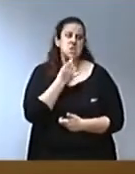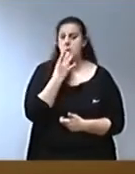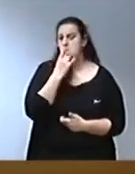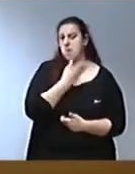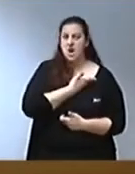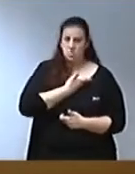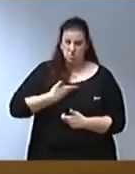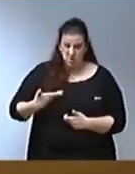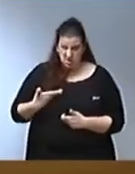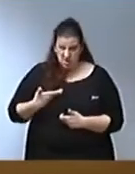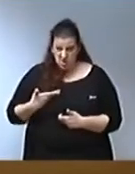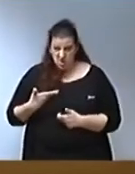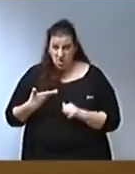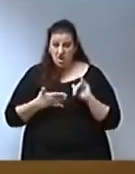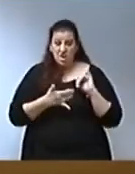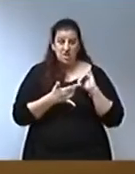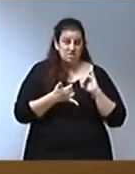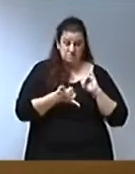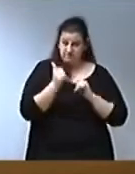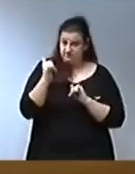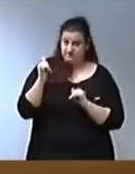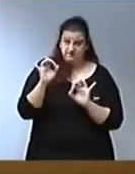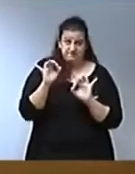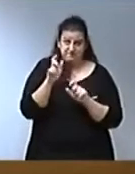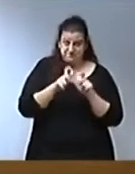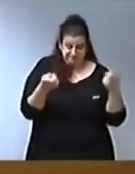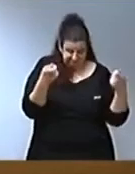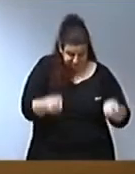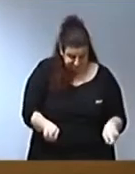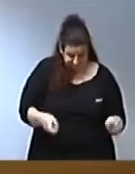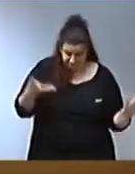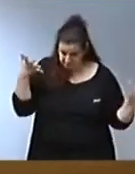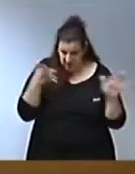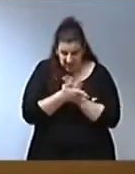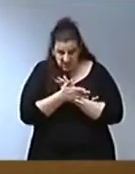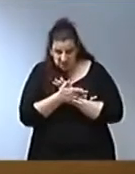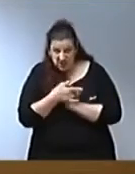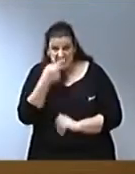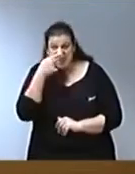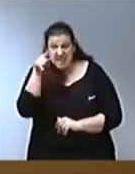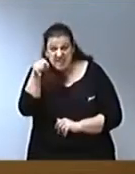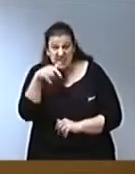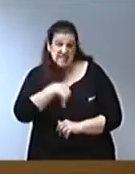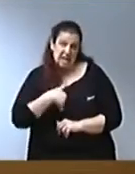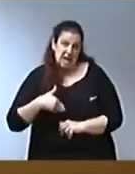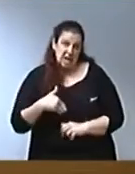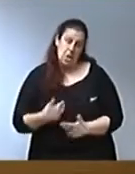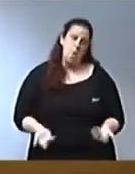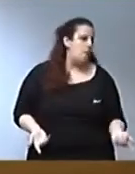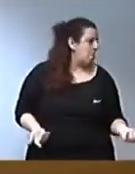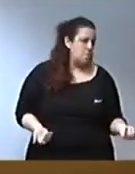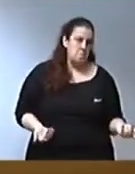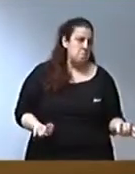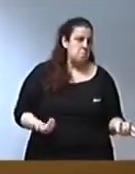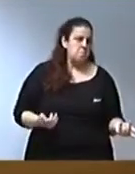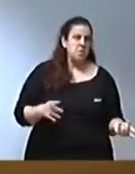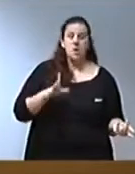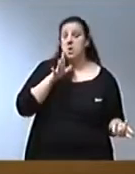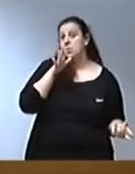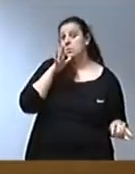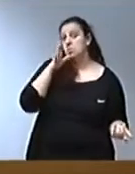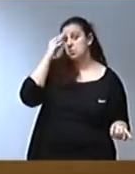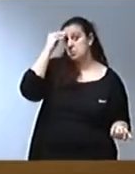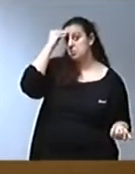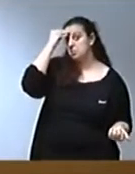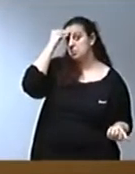bar y que ha tenido que echar el cierre a la persiana para siempre? A lo mejor se creen que todo esto va con ese padre de familia